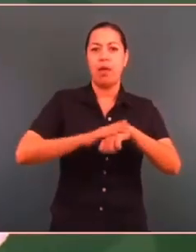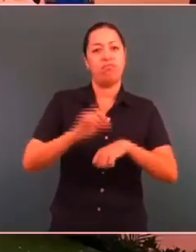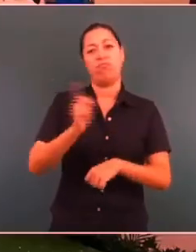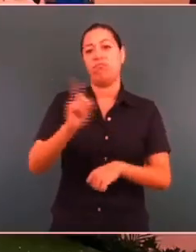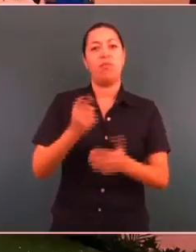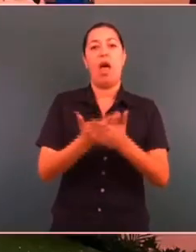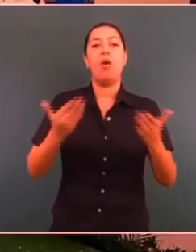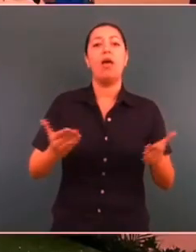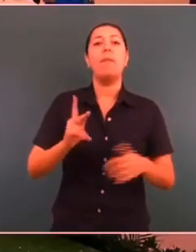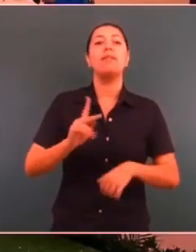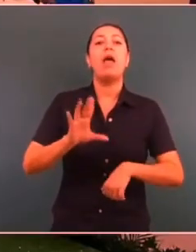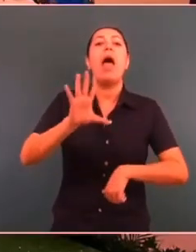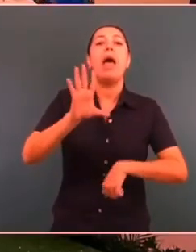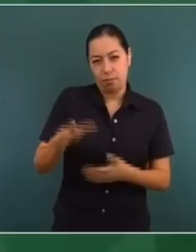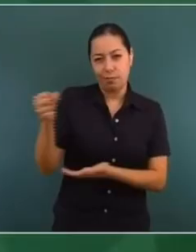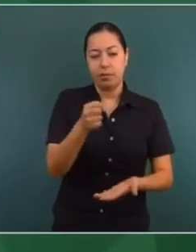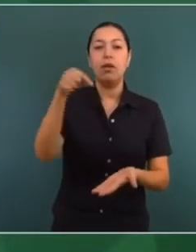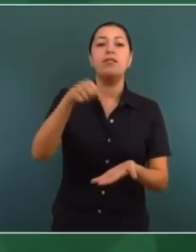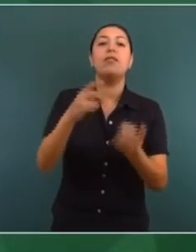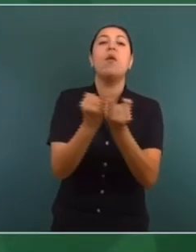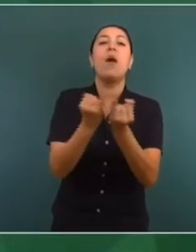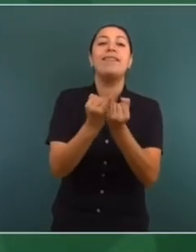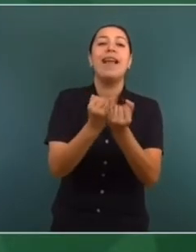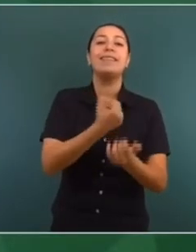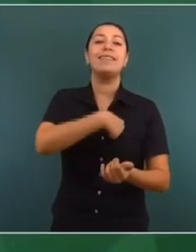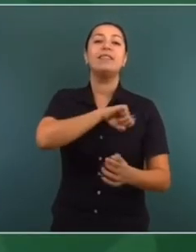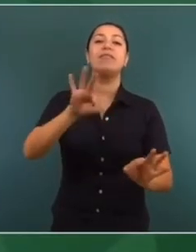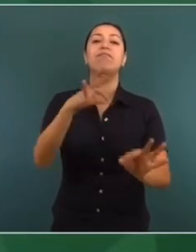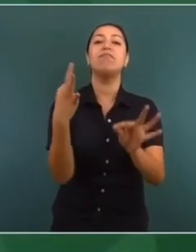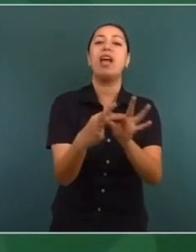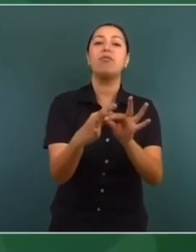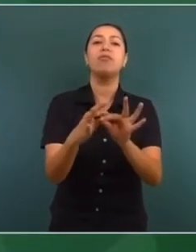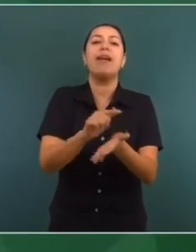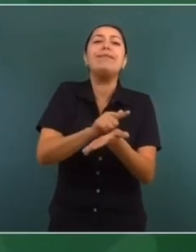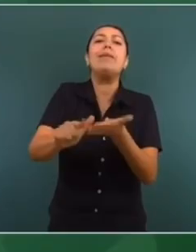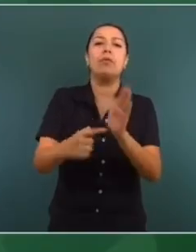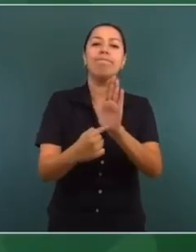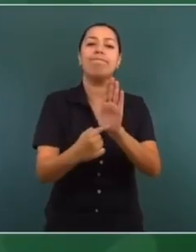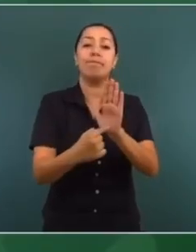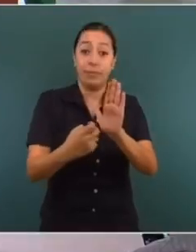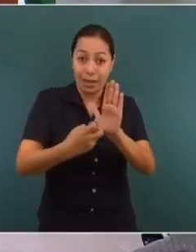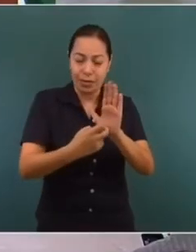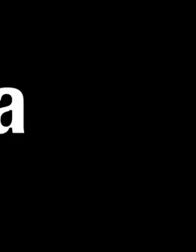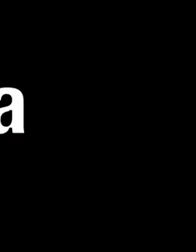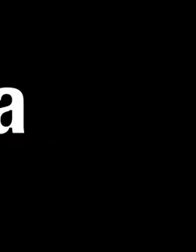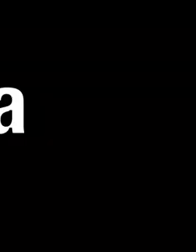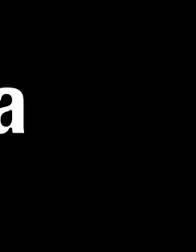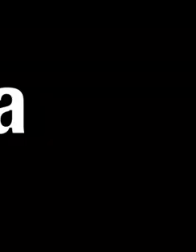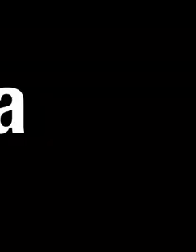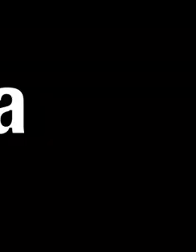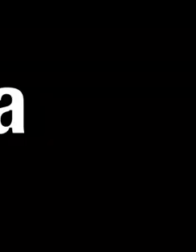se permite la austeridad y esto nos va a ayudar a salir pronto de la crisis económica.